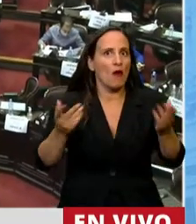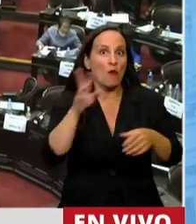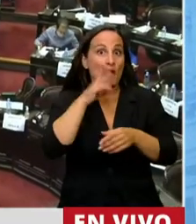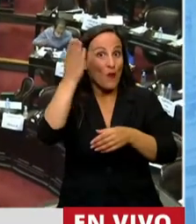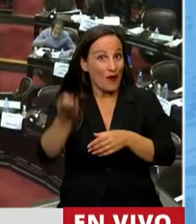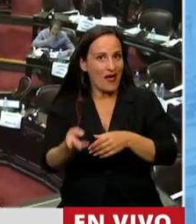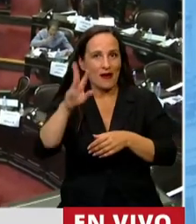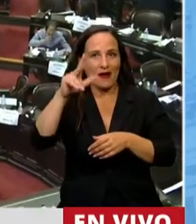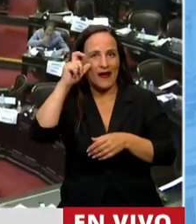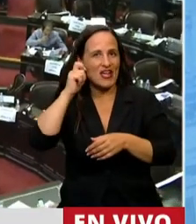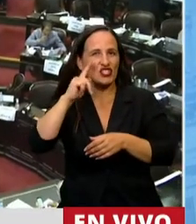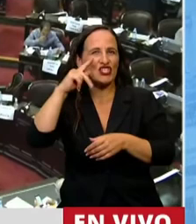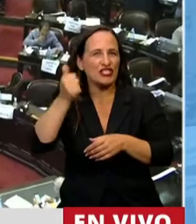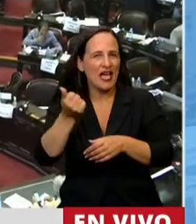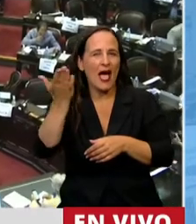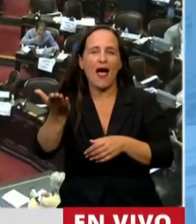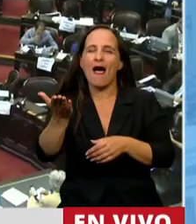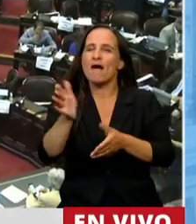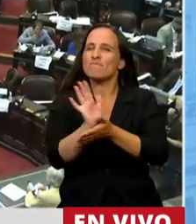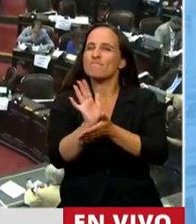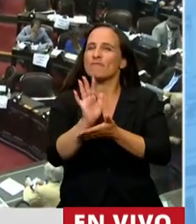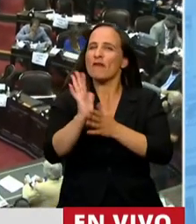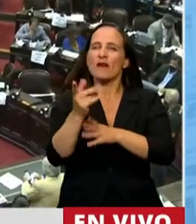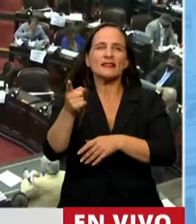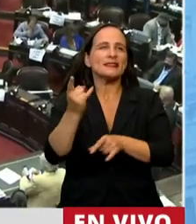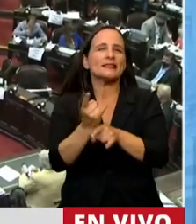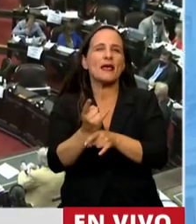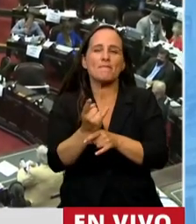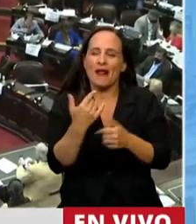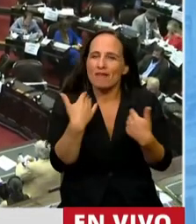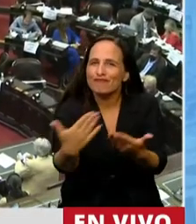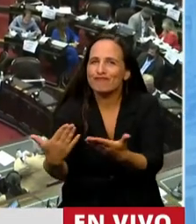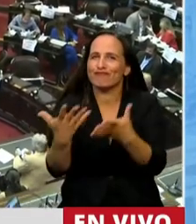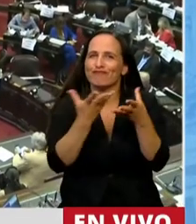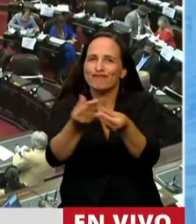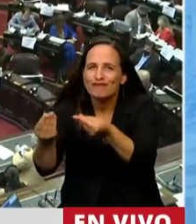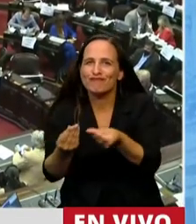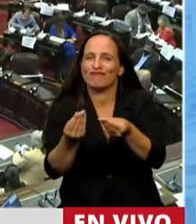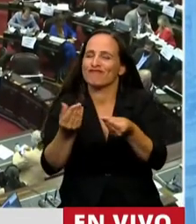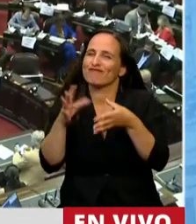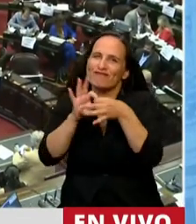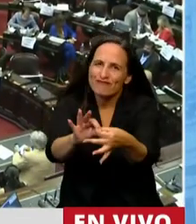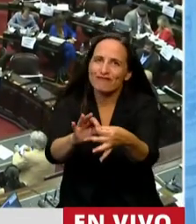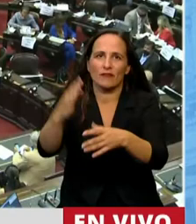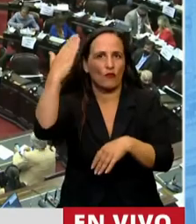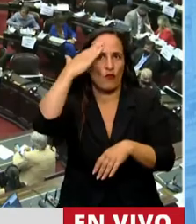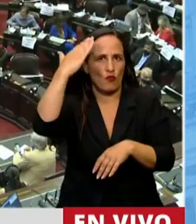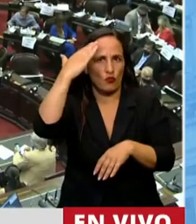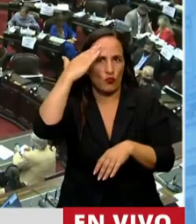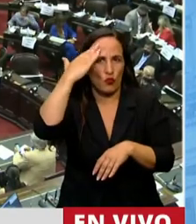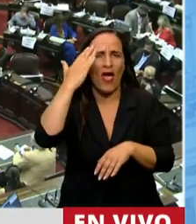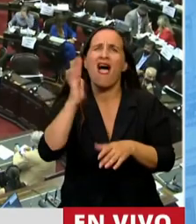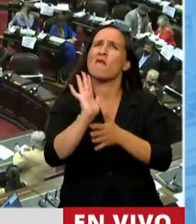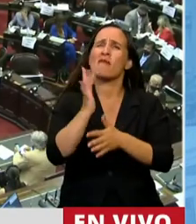altura destacándose por su dignidad y su vocación de benefactora de la cultura. Cultura que no es un